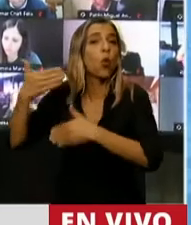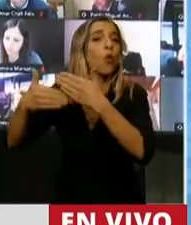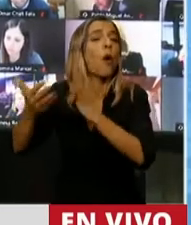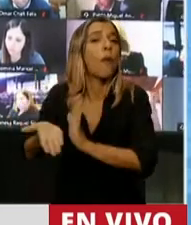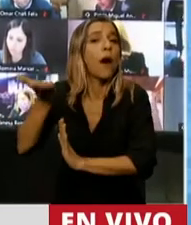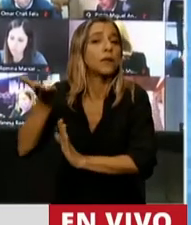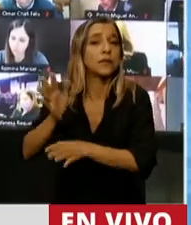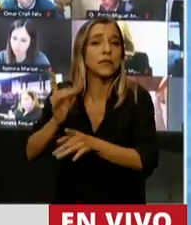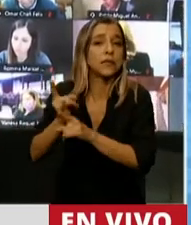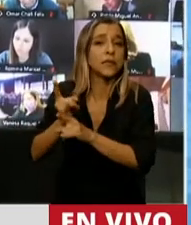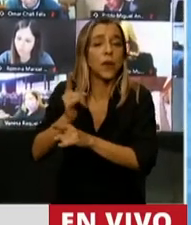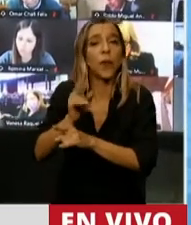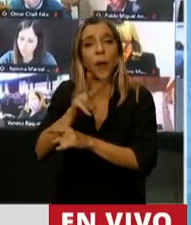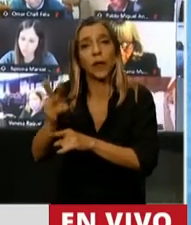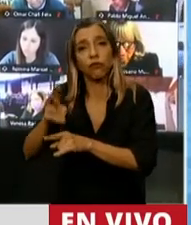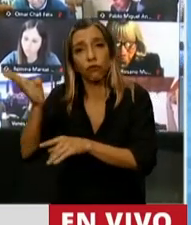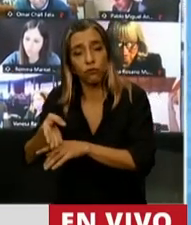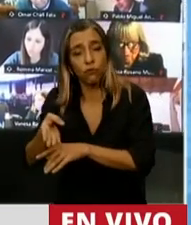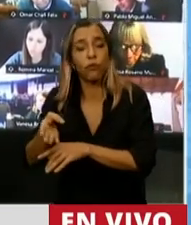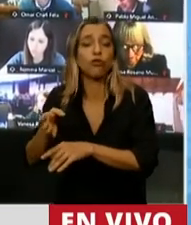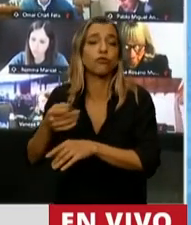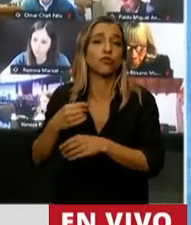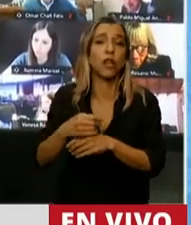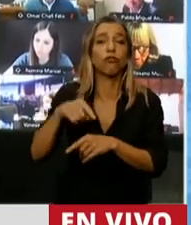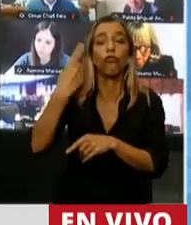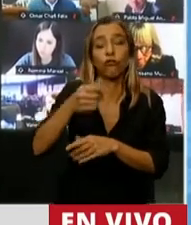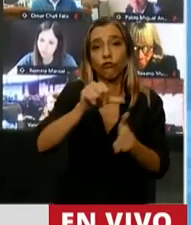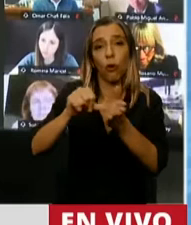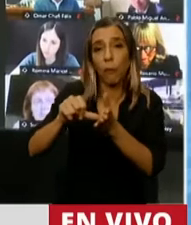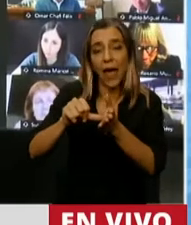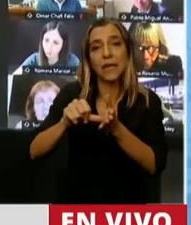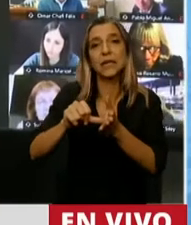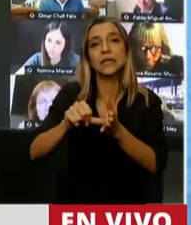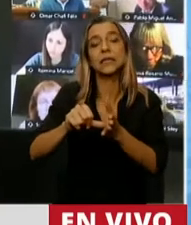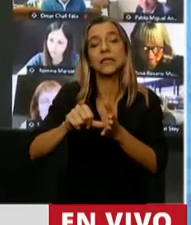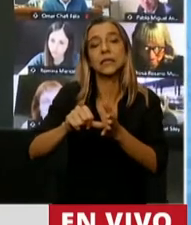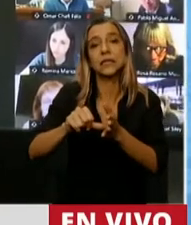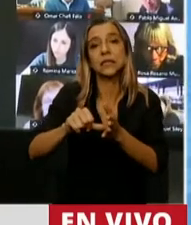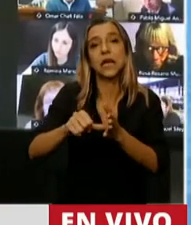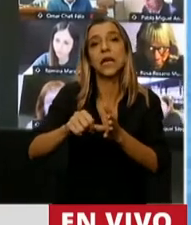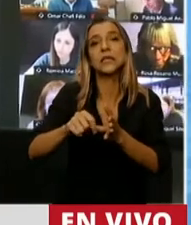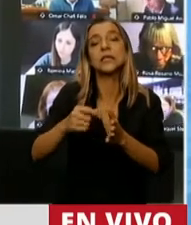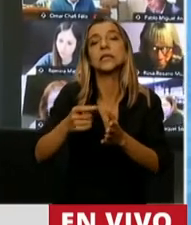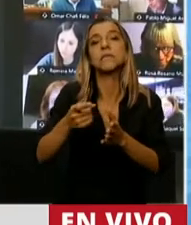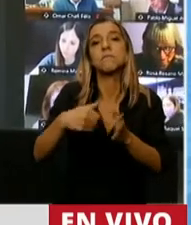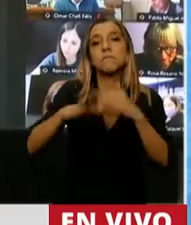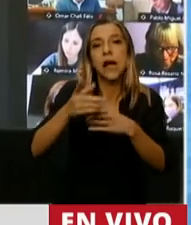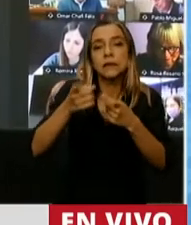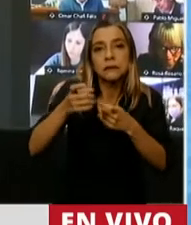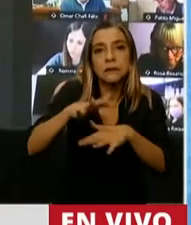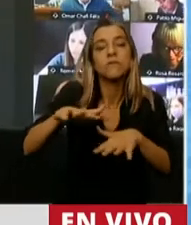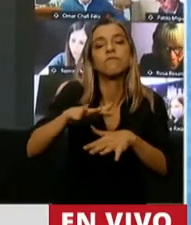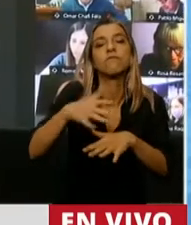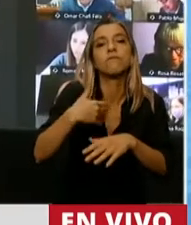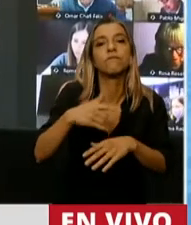orden del 22% y países que estén emergentes, que estén en plena expansión, están arriba del 25% de su